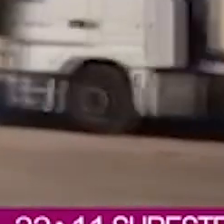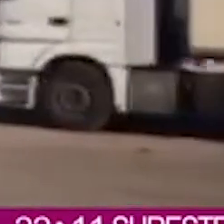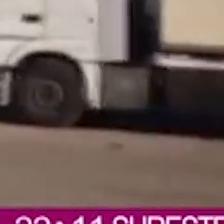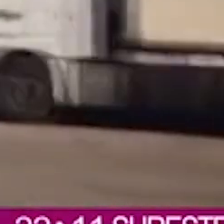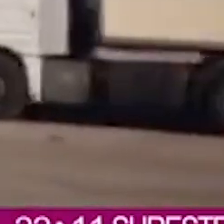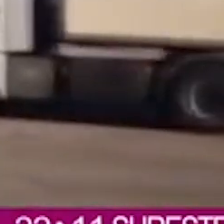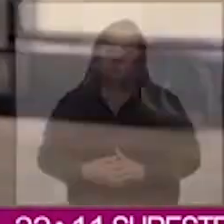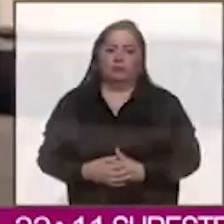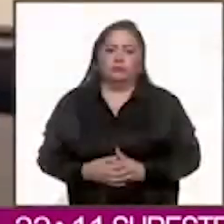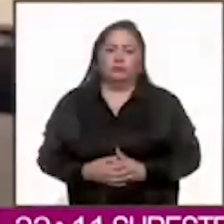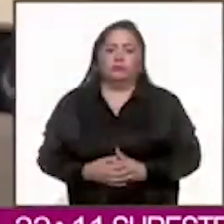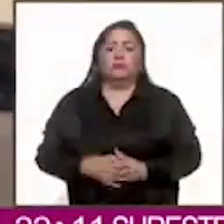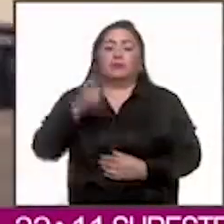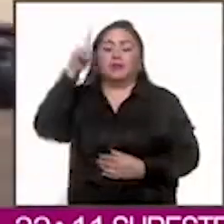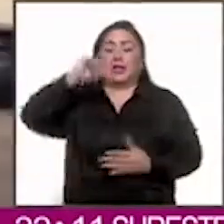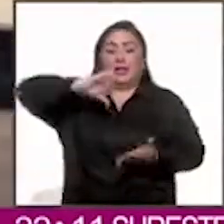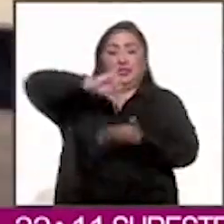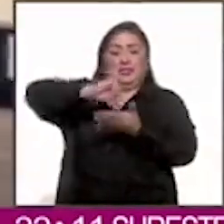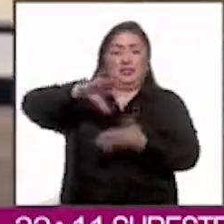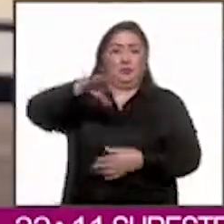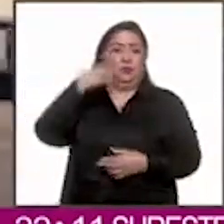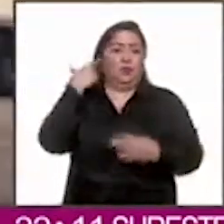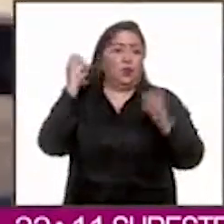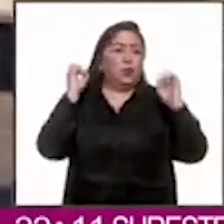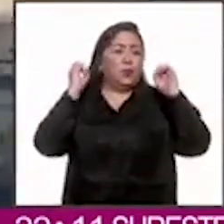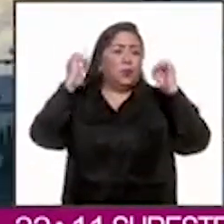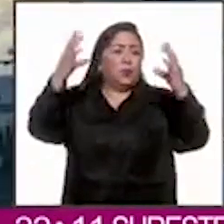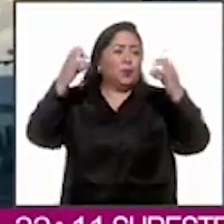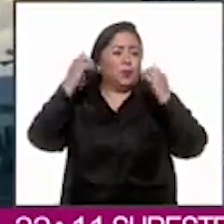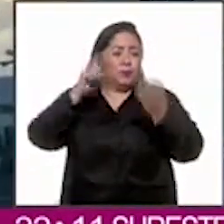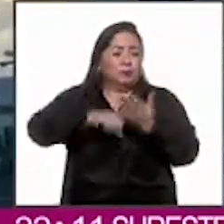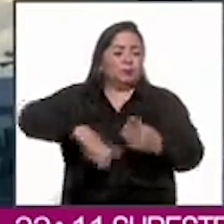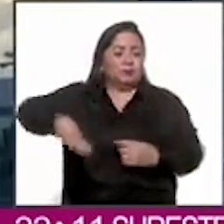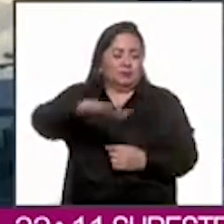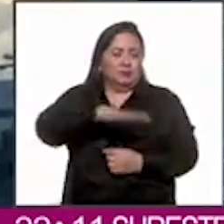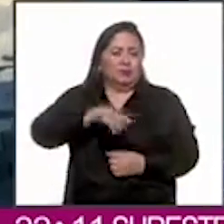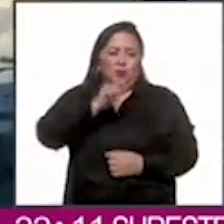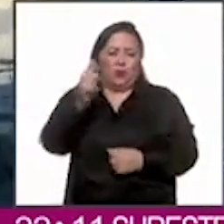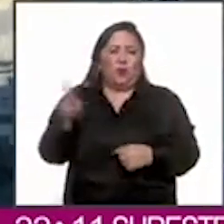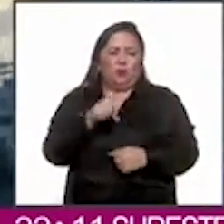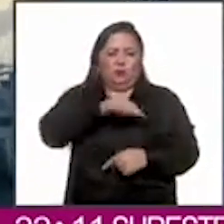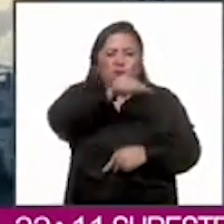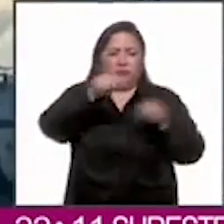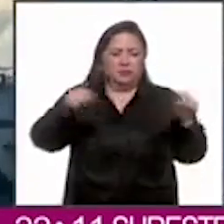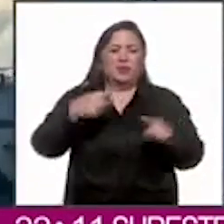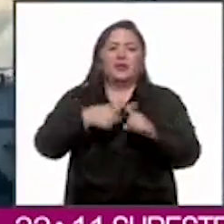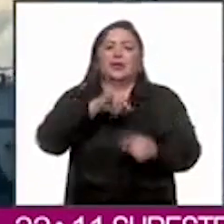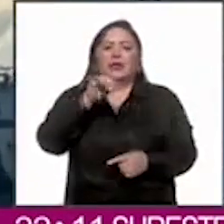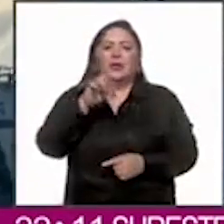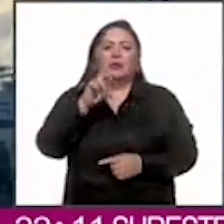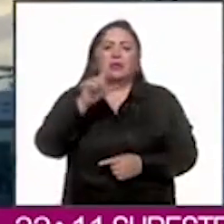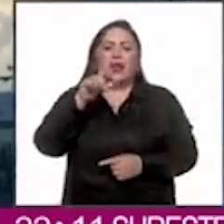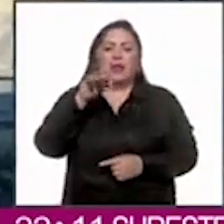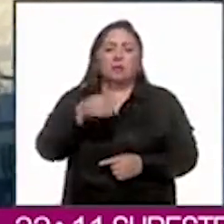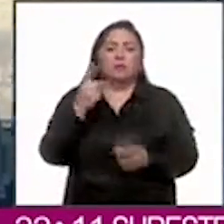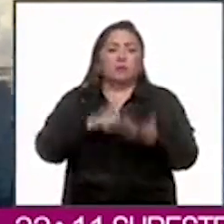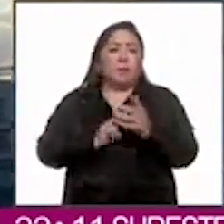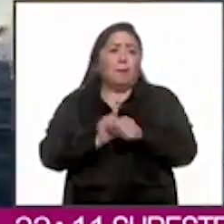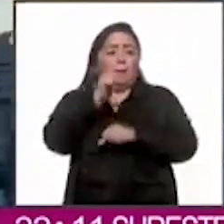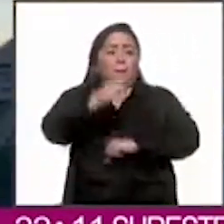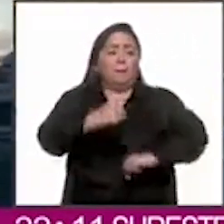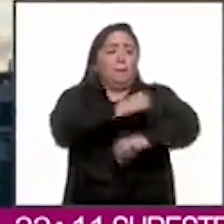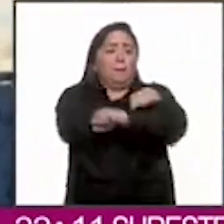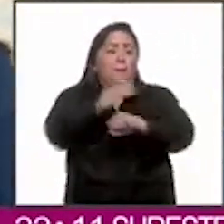En Israel, las sirenas sonaron en Ashkelon, Tel Aviv y Jerusalén por los ataques con misiles